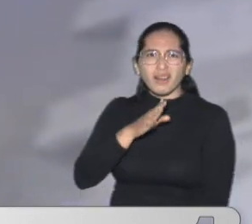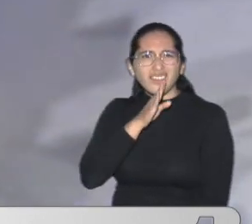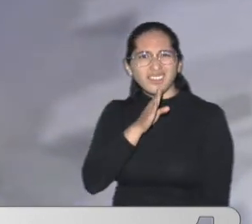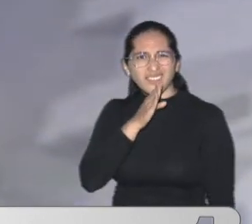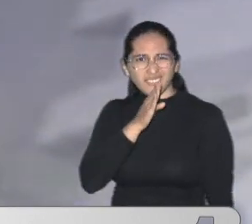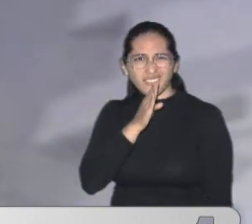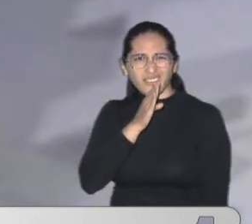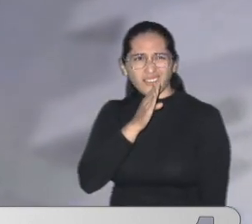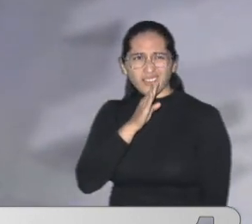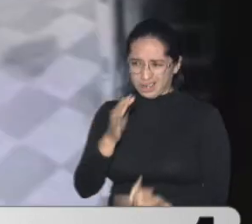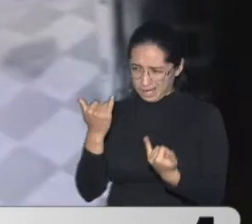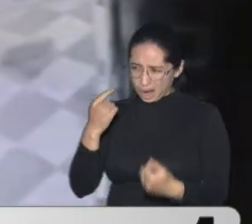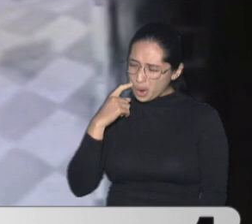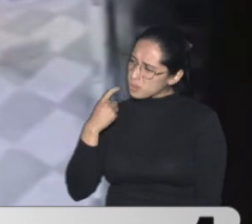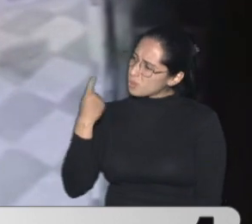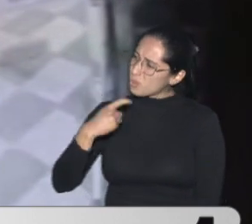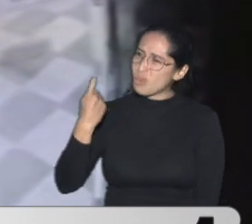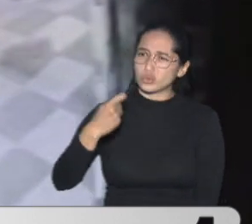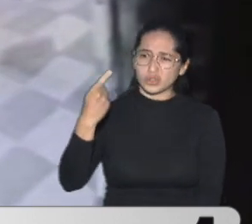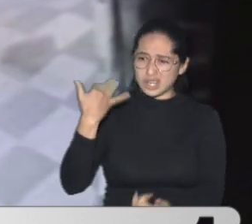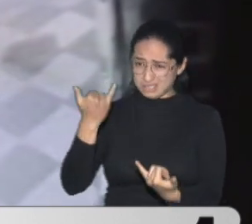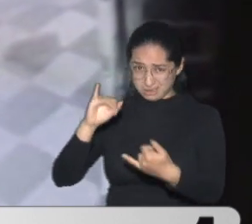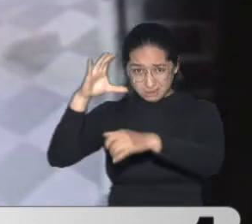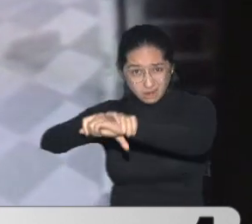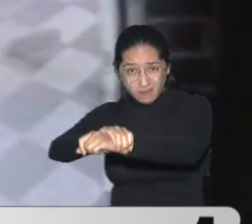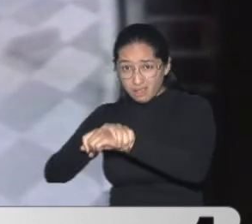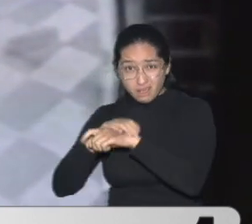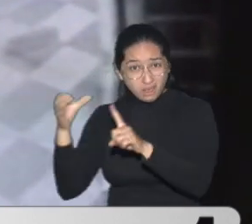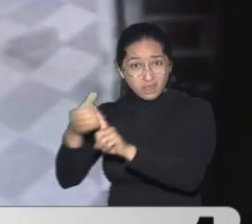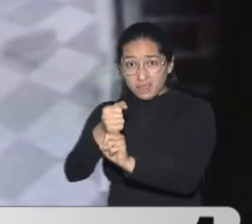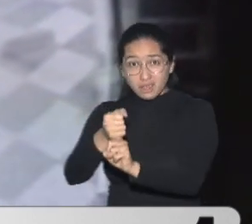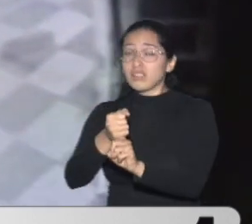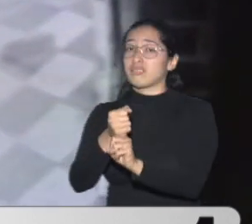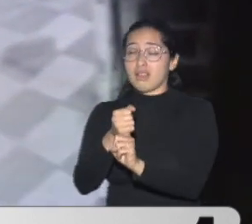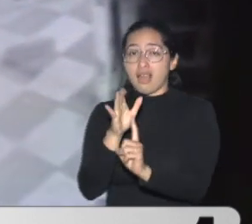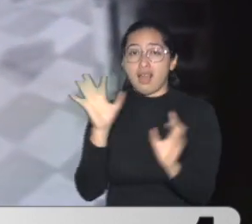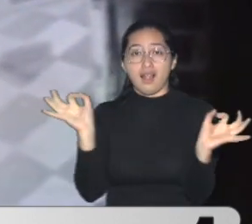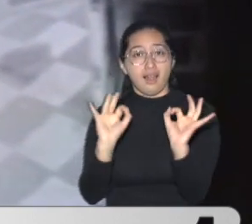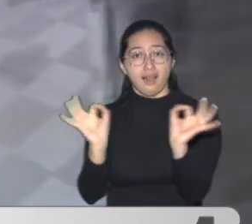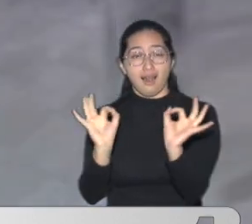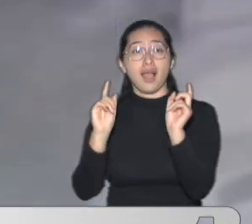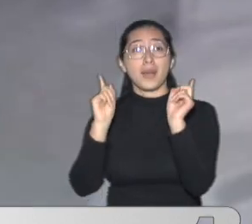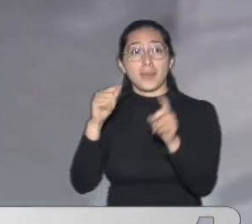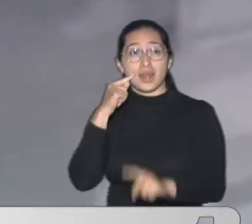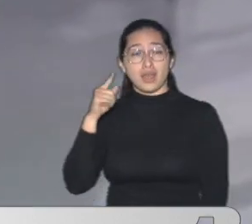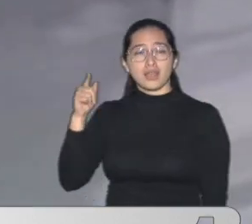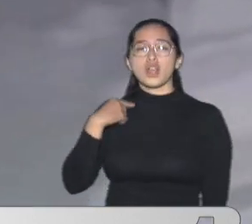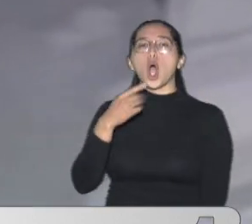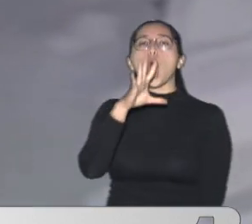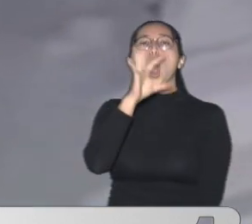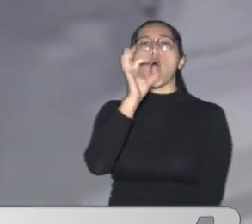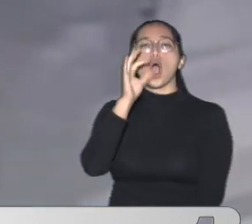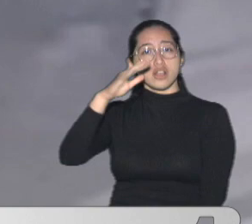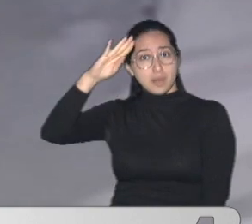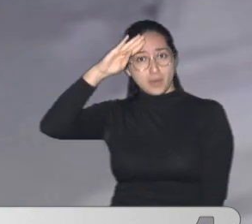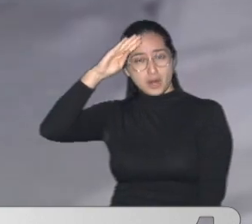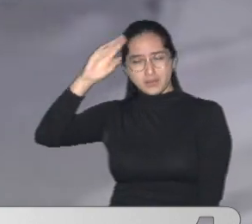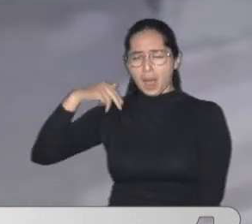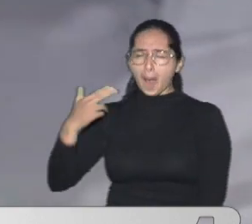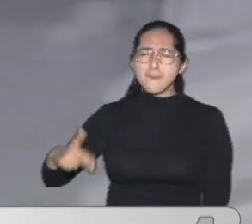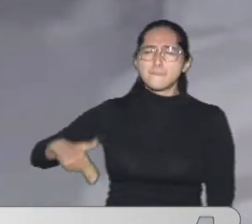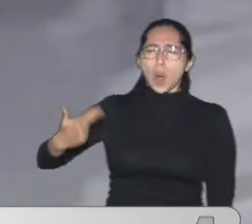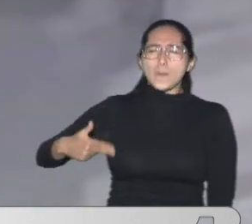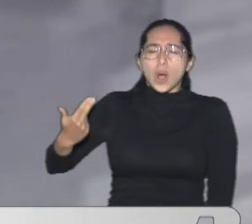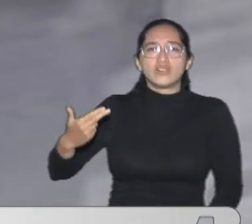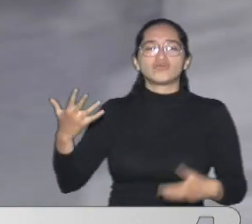Dar con el paradero Del responsable De este ataque Uno de los patrulleros Recibió dos impactos De bala Uno en